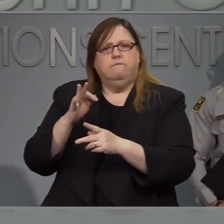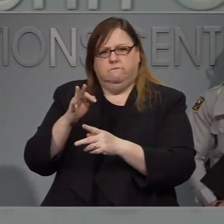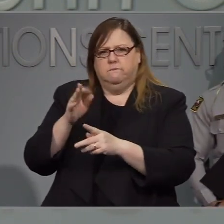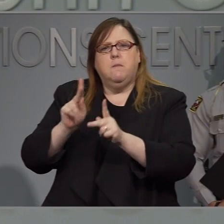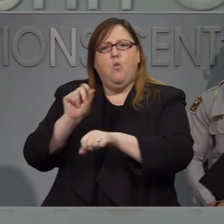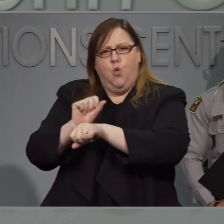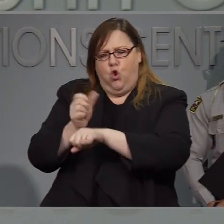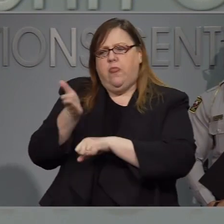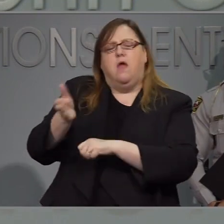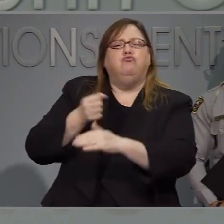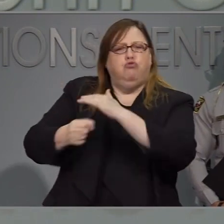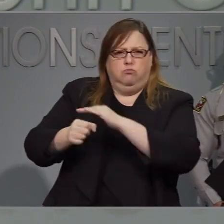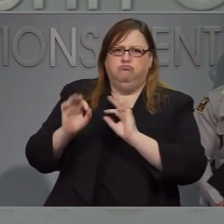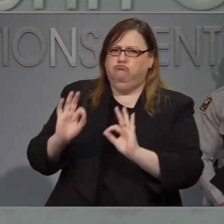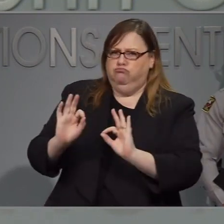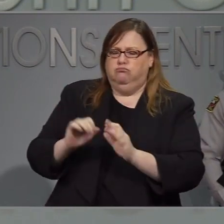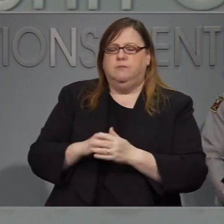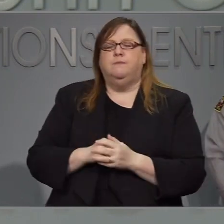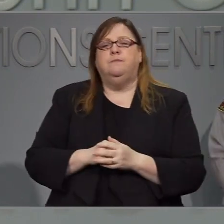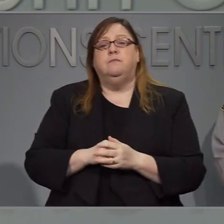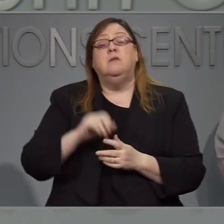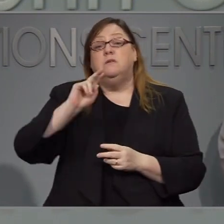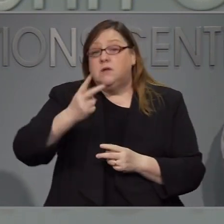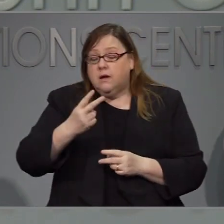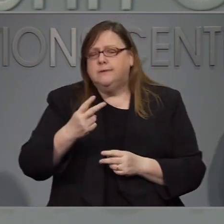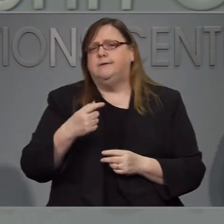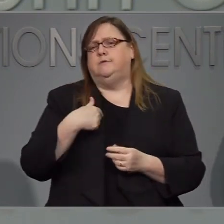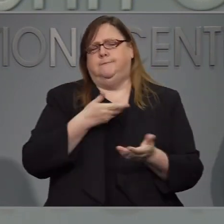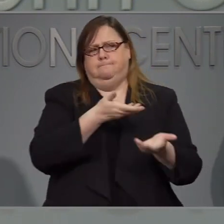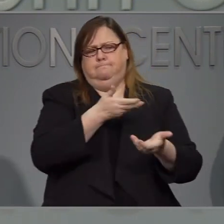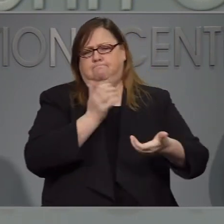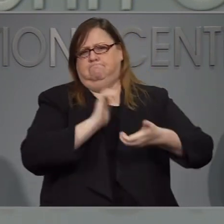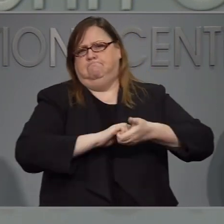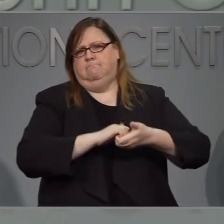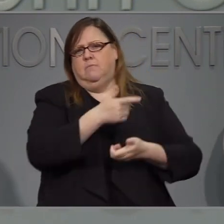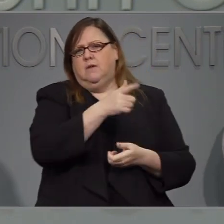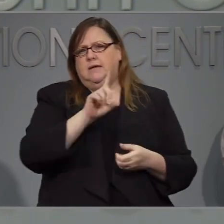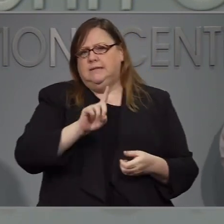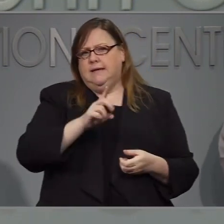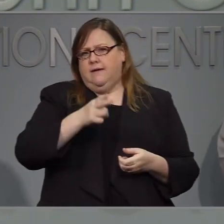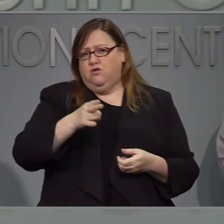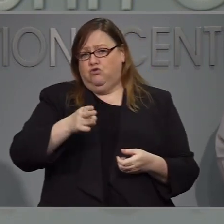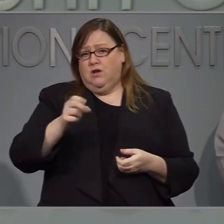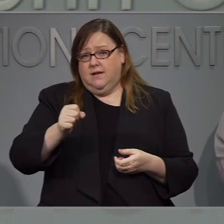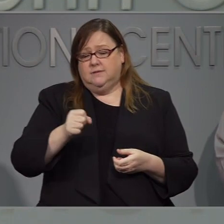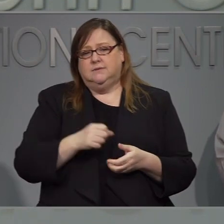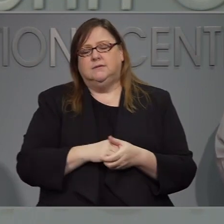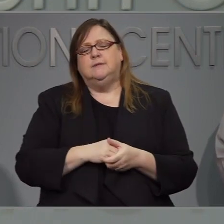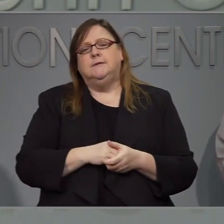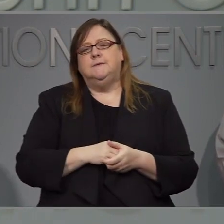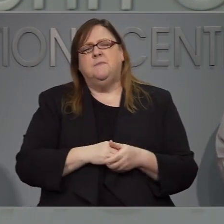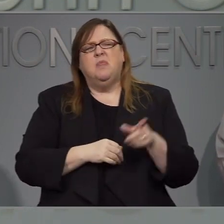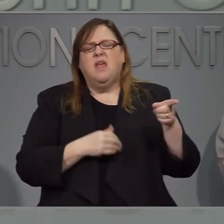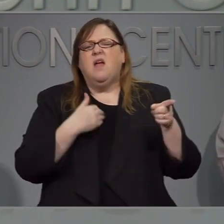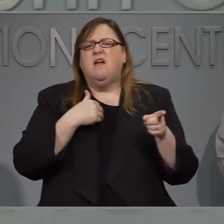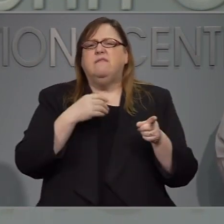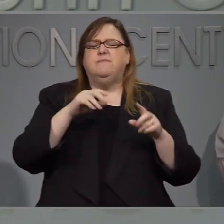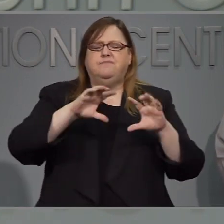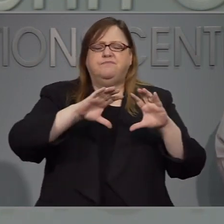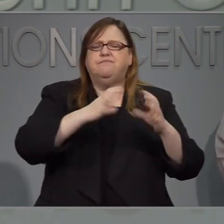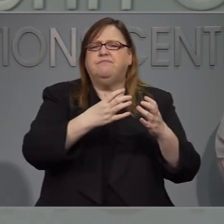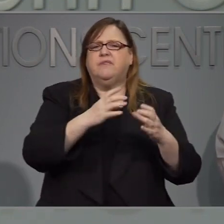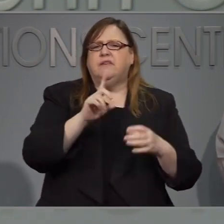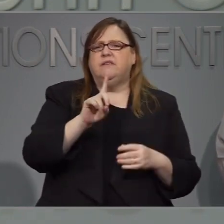lugar, estamos trabajando con nuestros aliados del Departamento de Salud y Servicios, hermanos y tenemos una división ahí